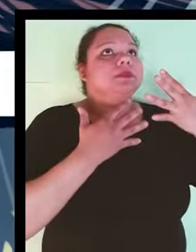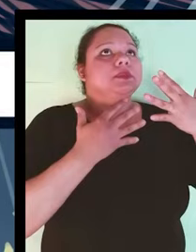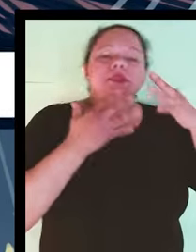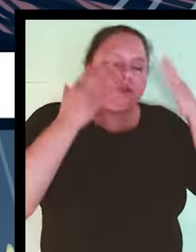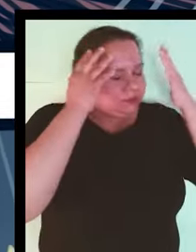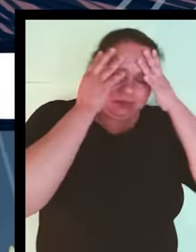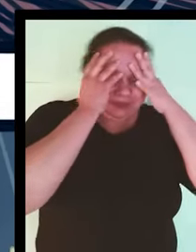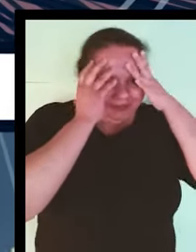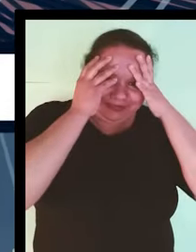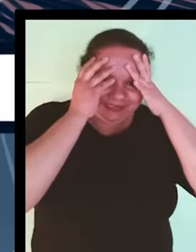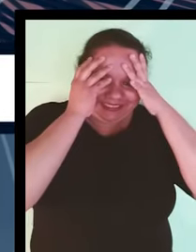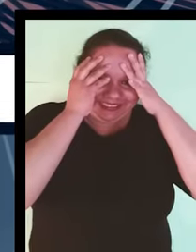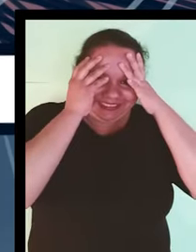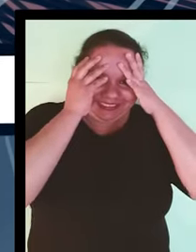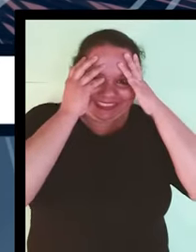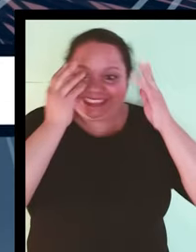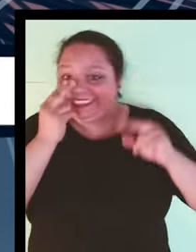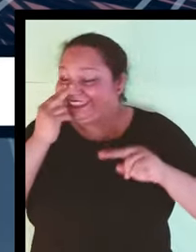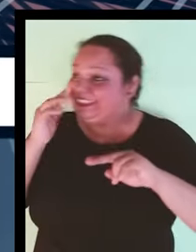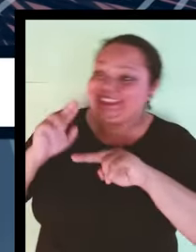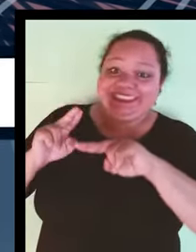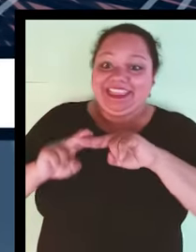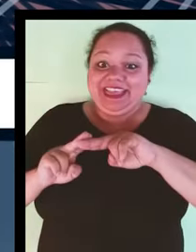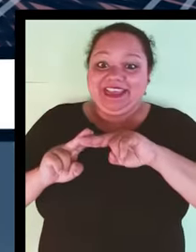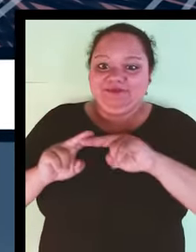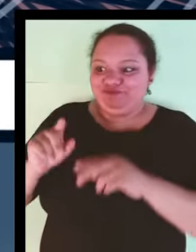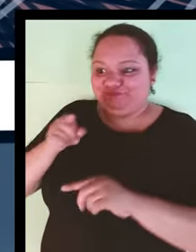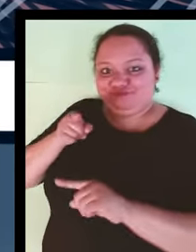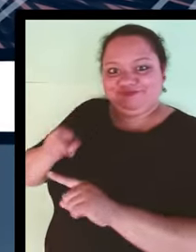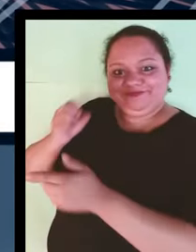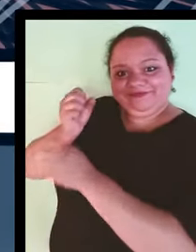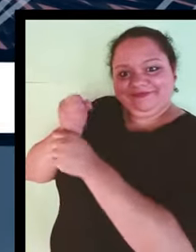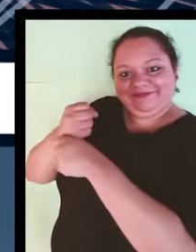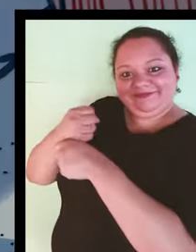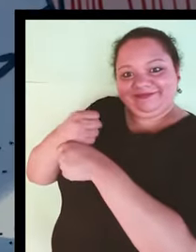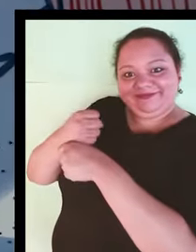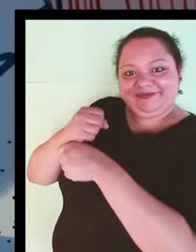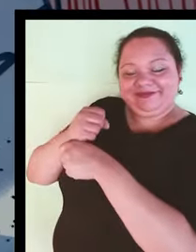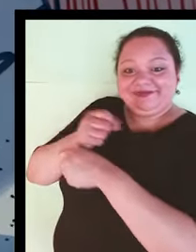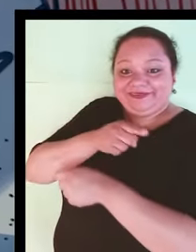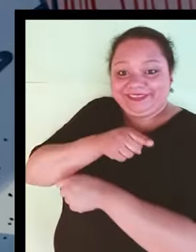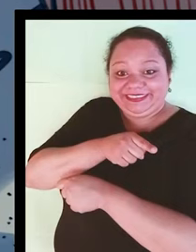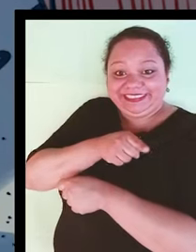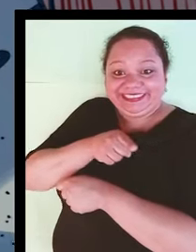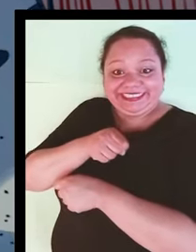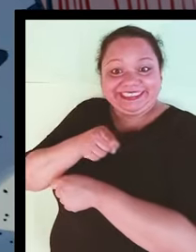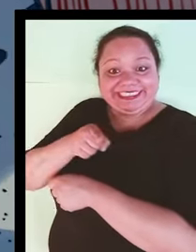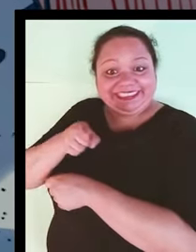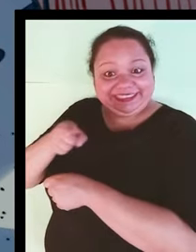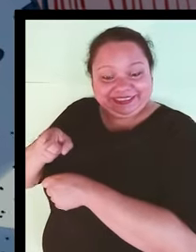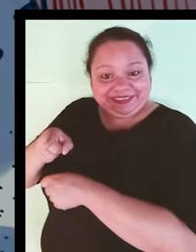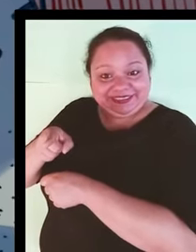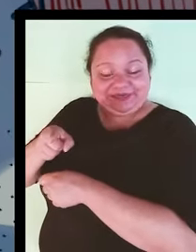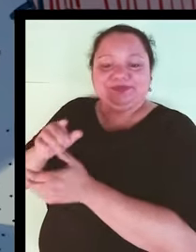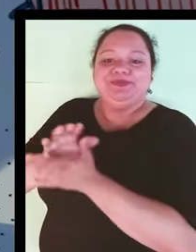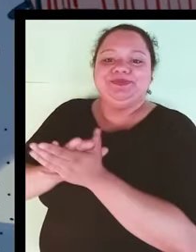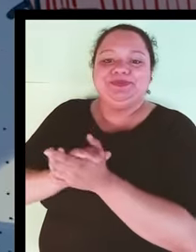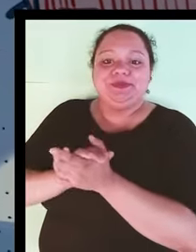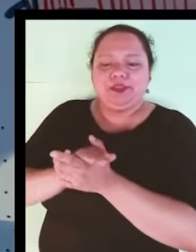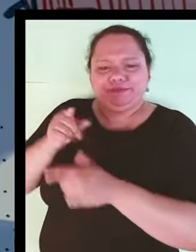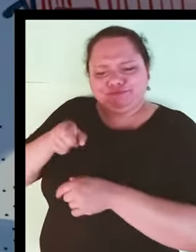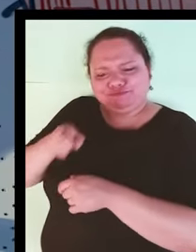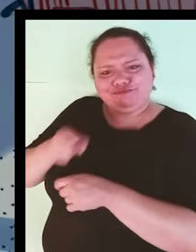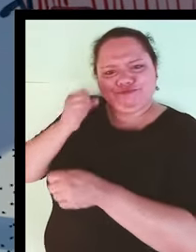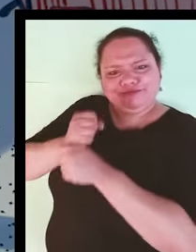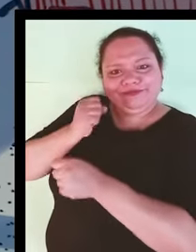es una obra de Bruno Hidalgo, formado en Barcelona en la Escola Joan y en Elizaba. Ha